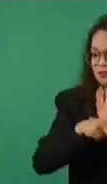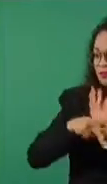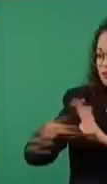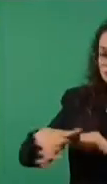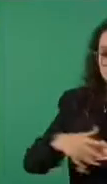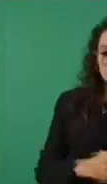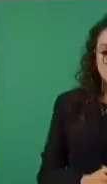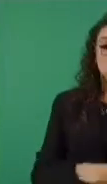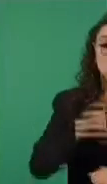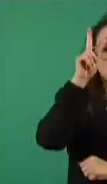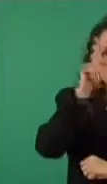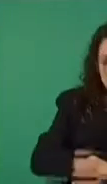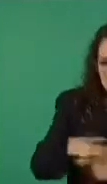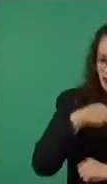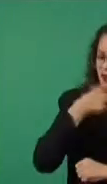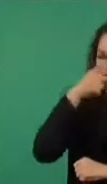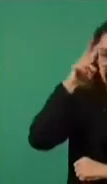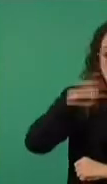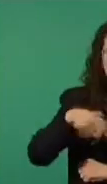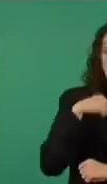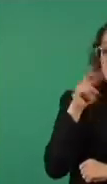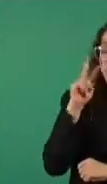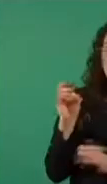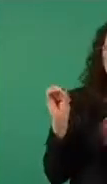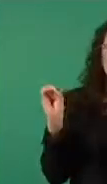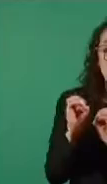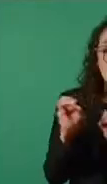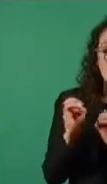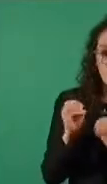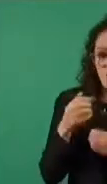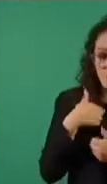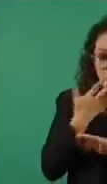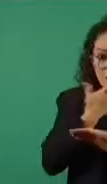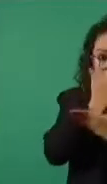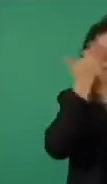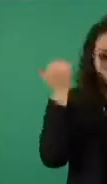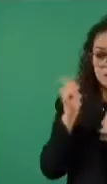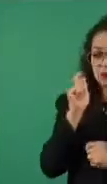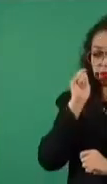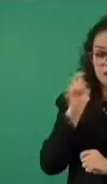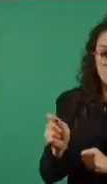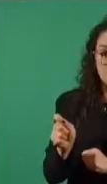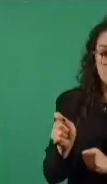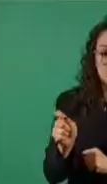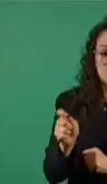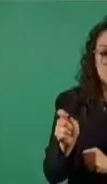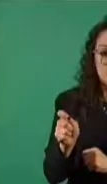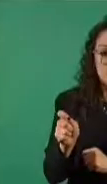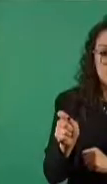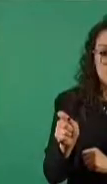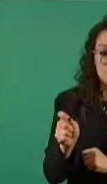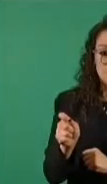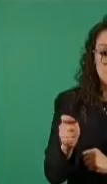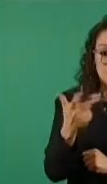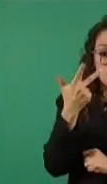no sabía que eran las ocho columnas.